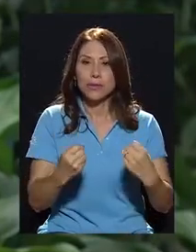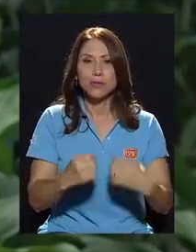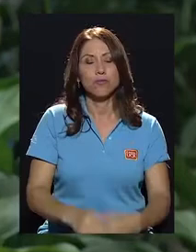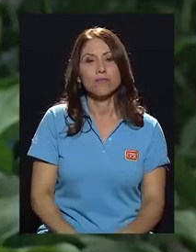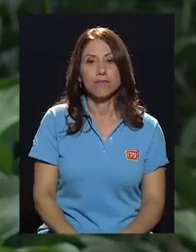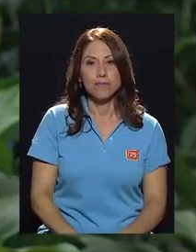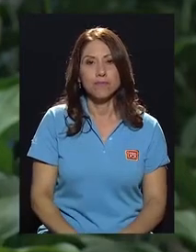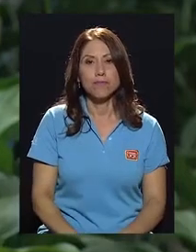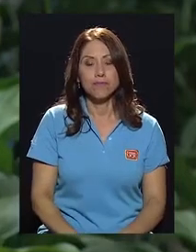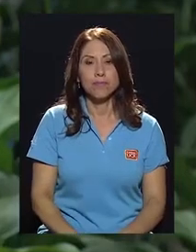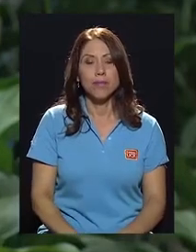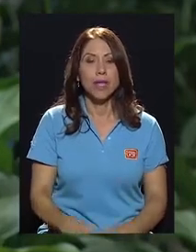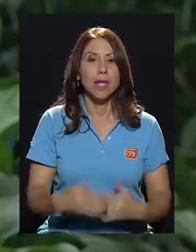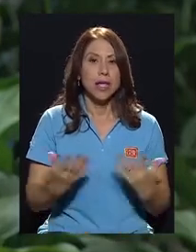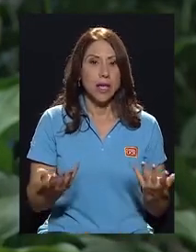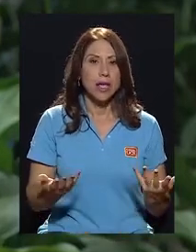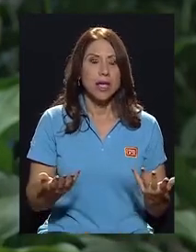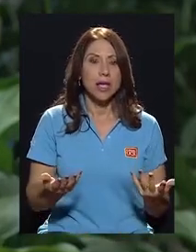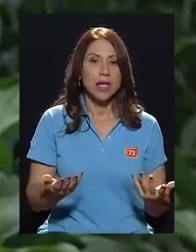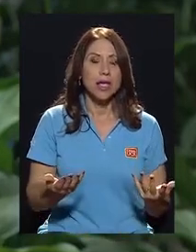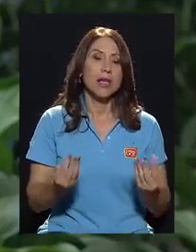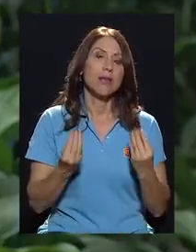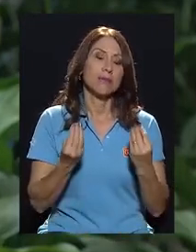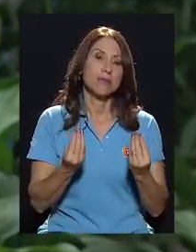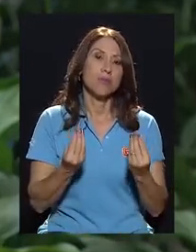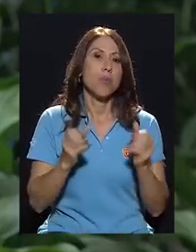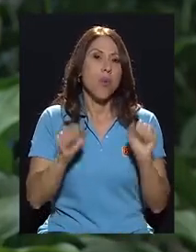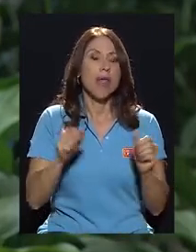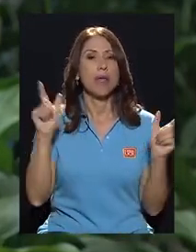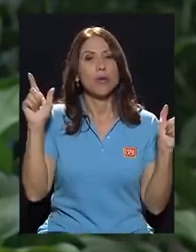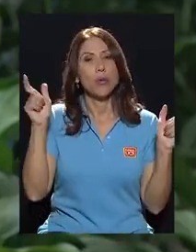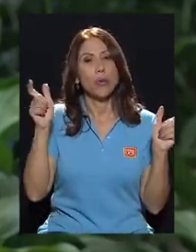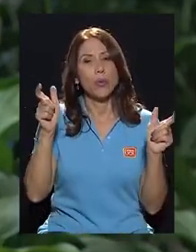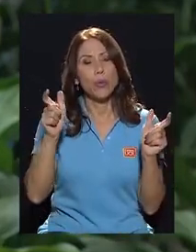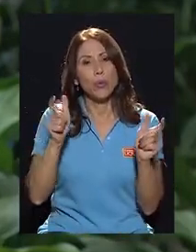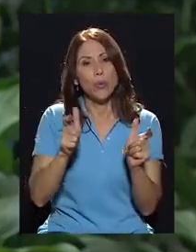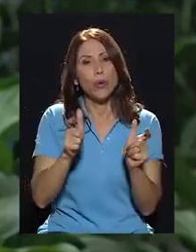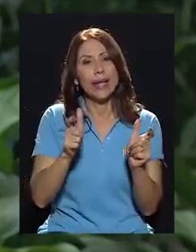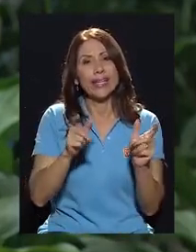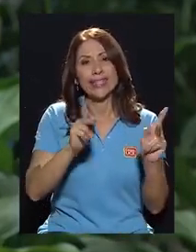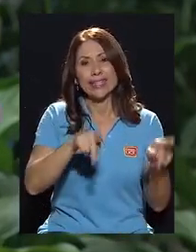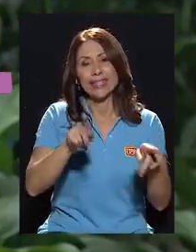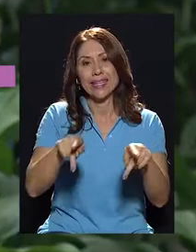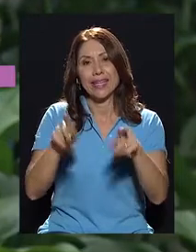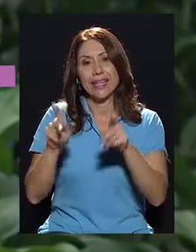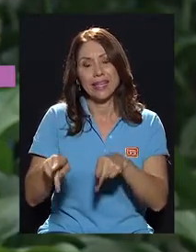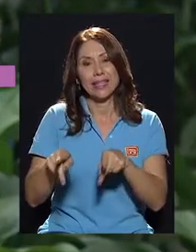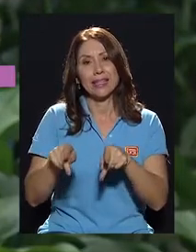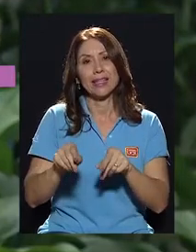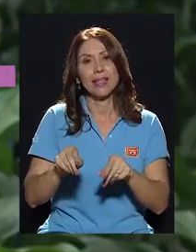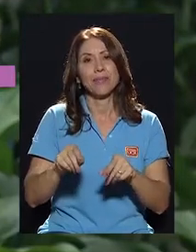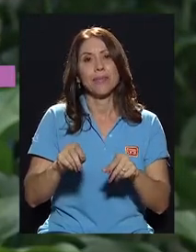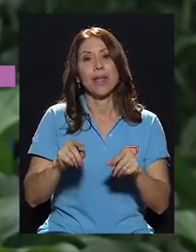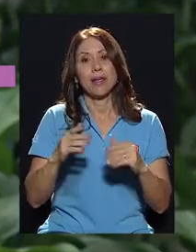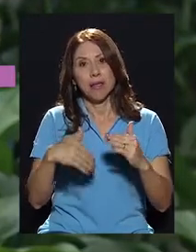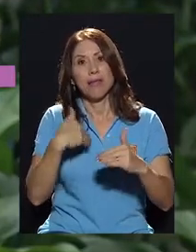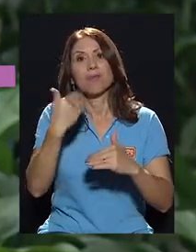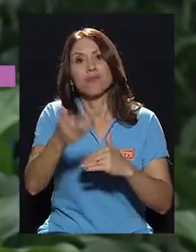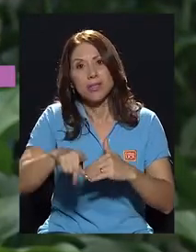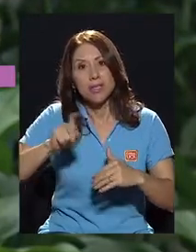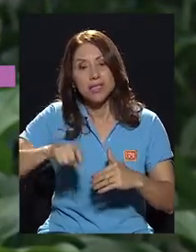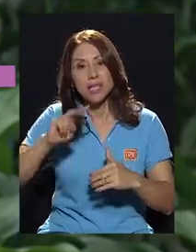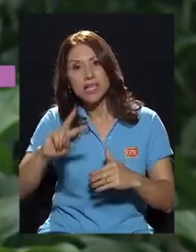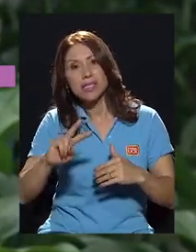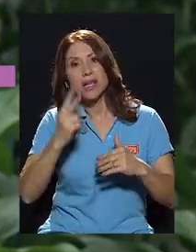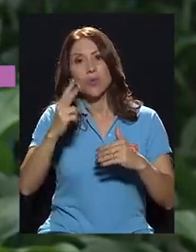salud y disminuir considerablemente la cantidad de gente que va al segundo y al tercer